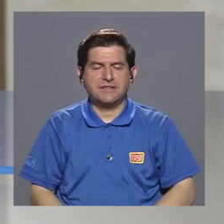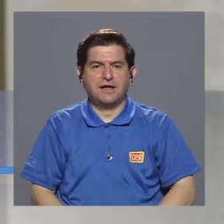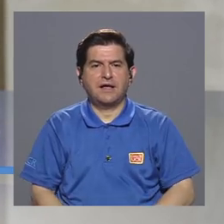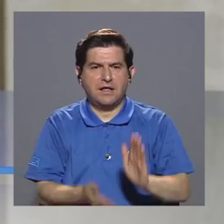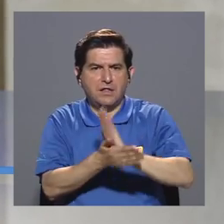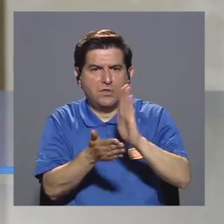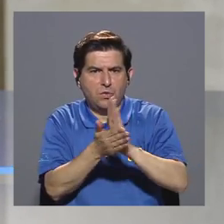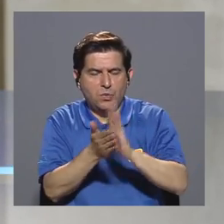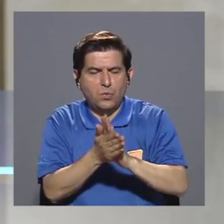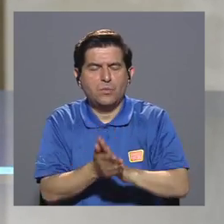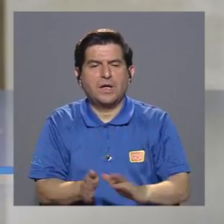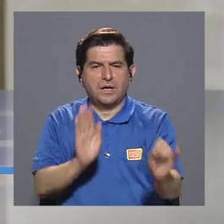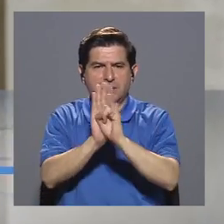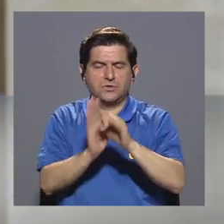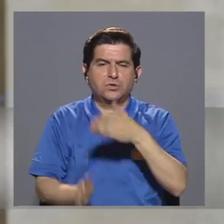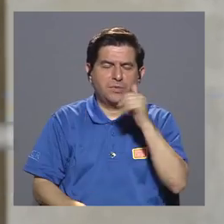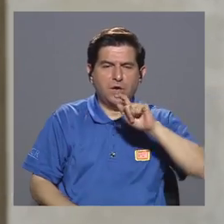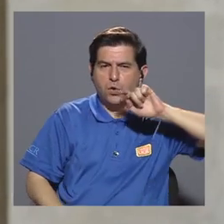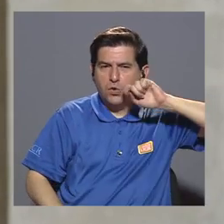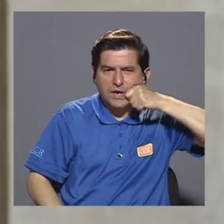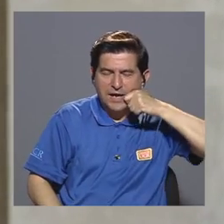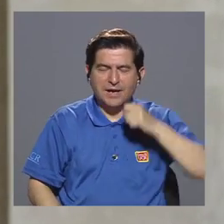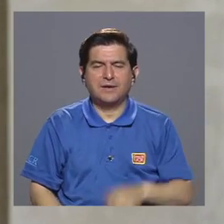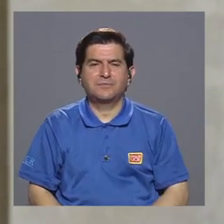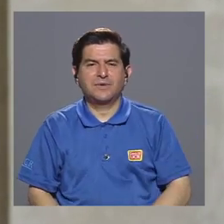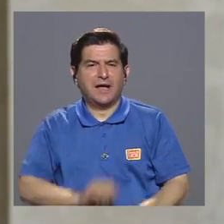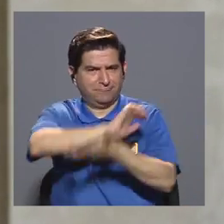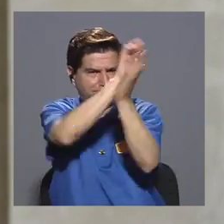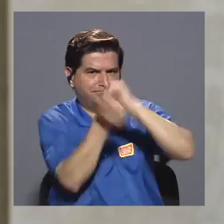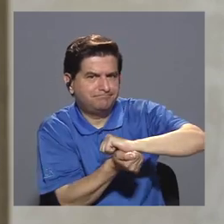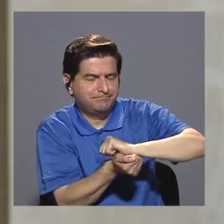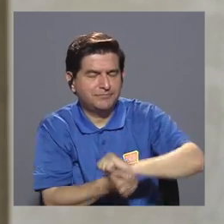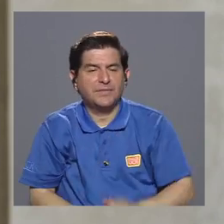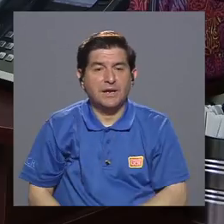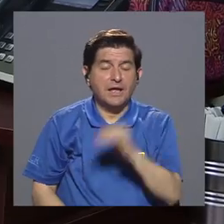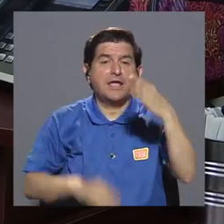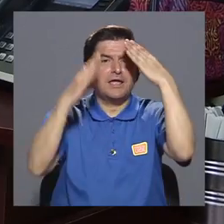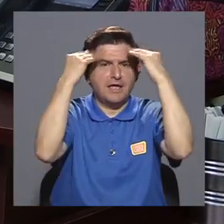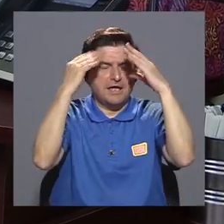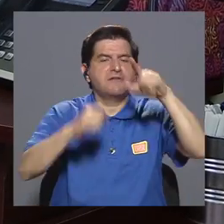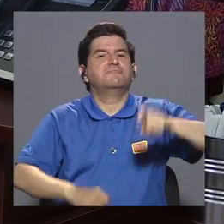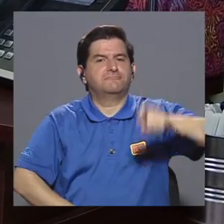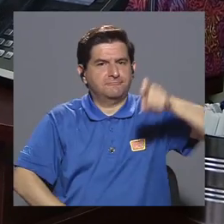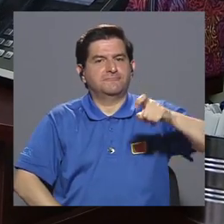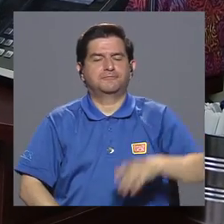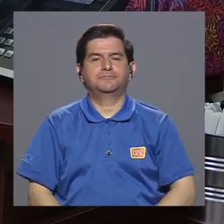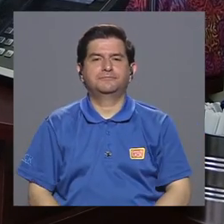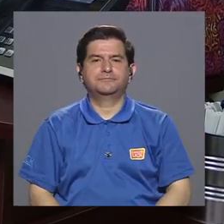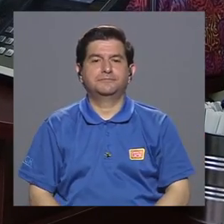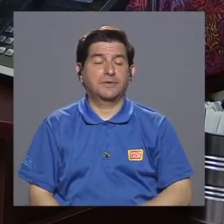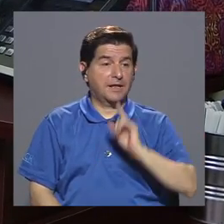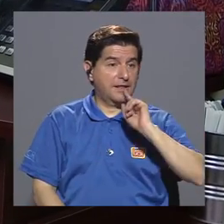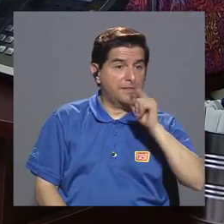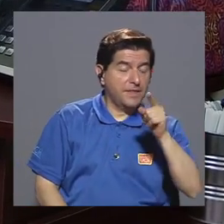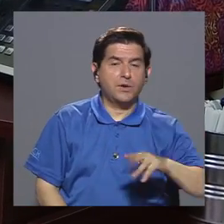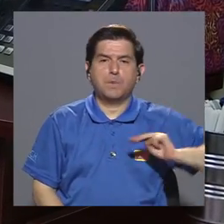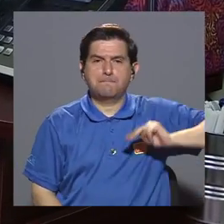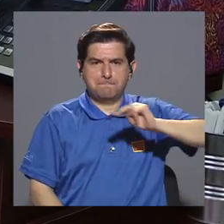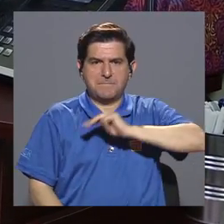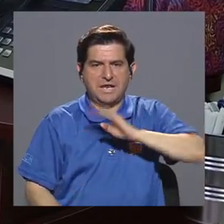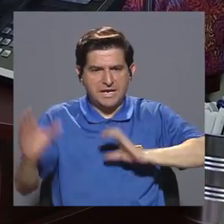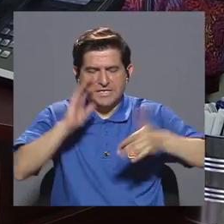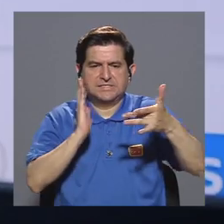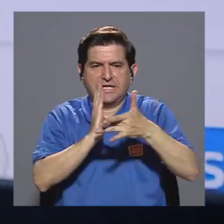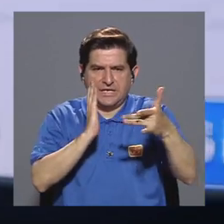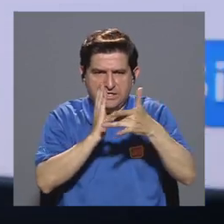credenciales. Entonces es recomendable que usted pueda cambiar sus contraseñas y obviamente que lo reporte. Buñilla indicó que el